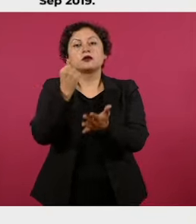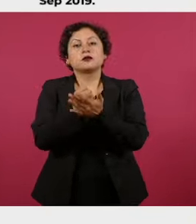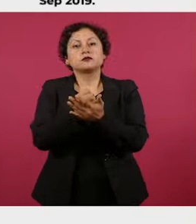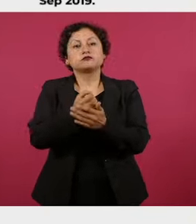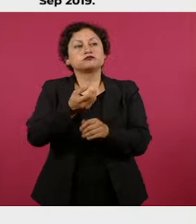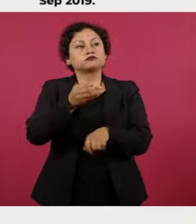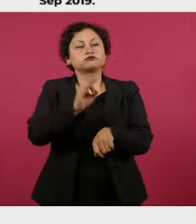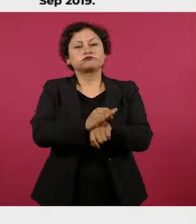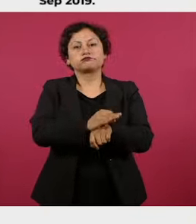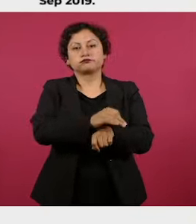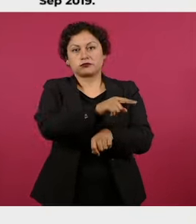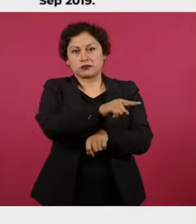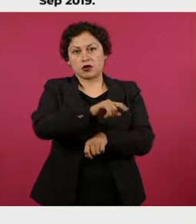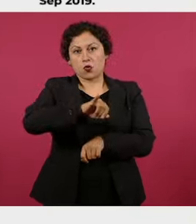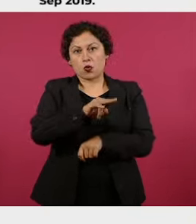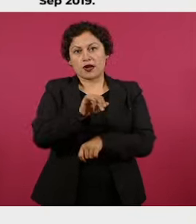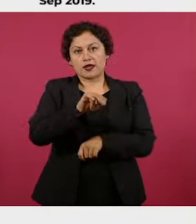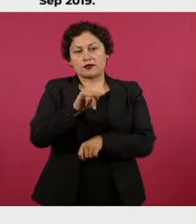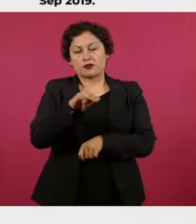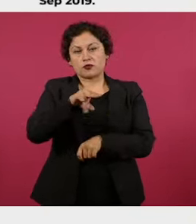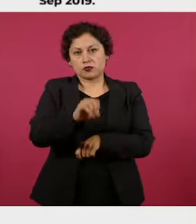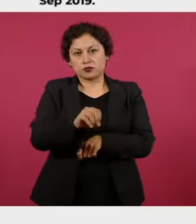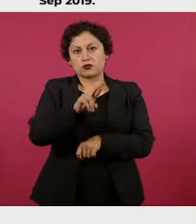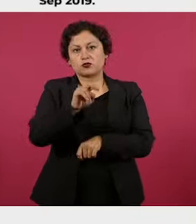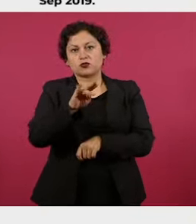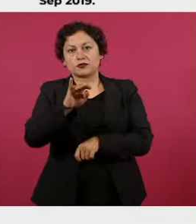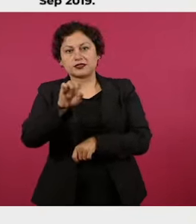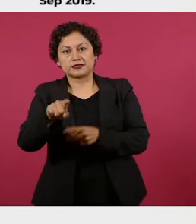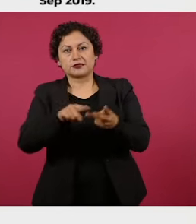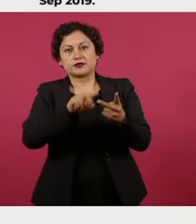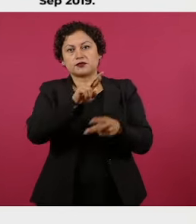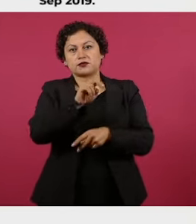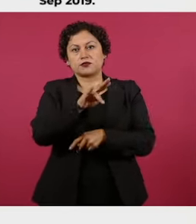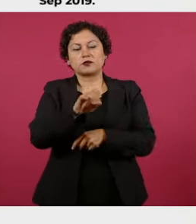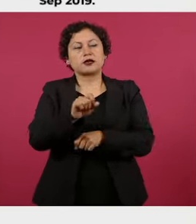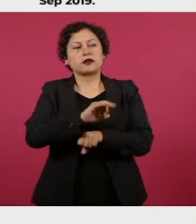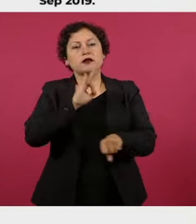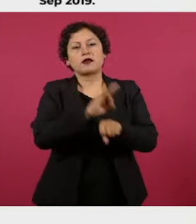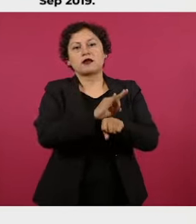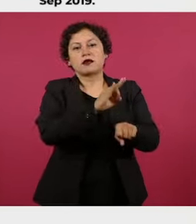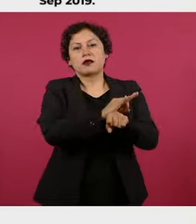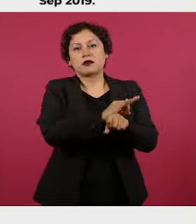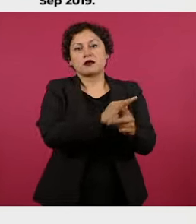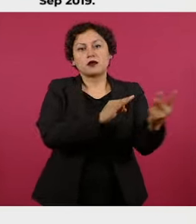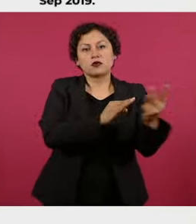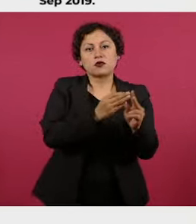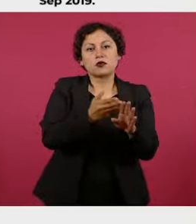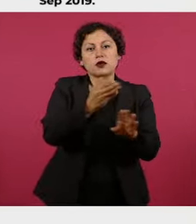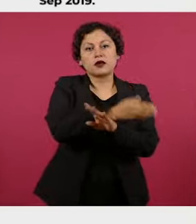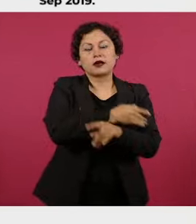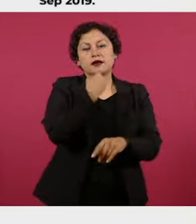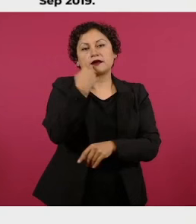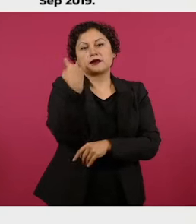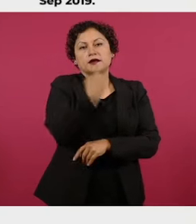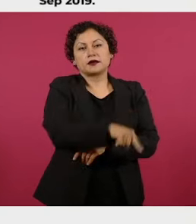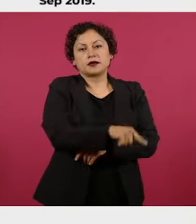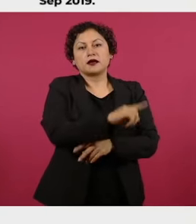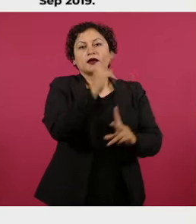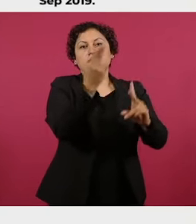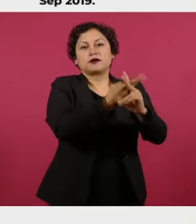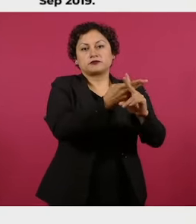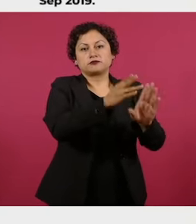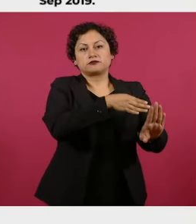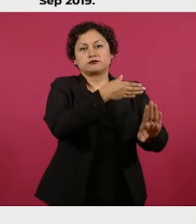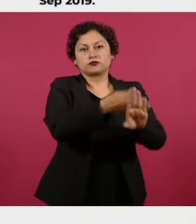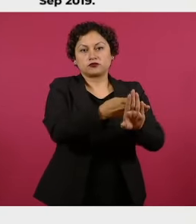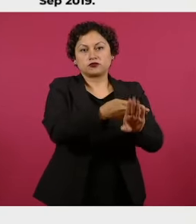Rubicel y Rubén, progresados por el delito de feminicidio en grado de tentativa cometido en agravio